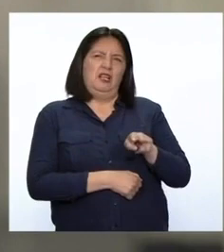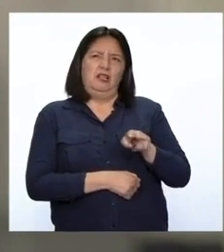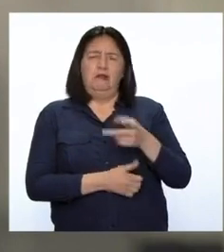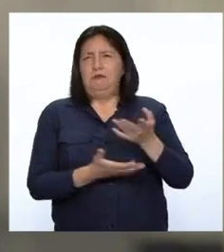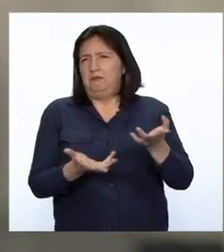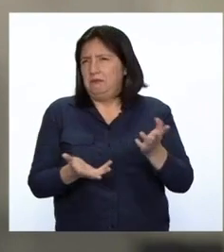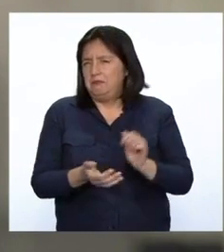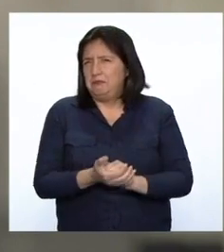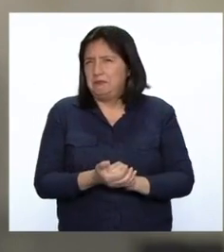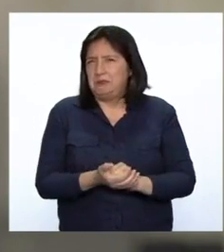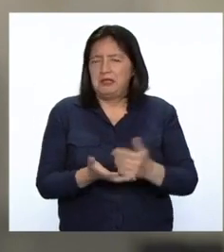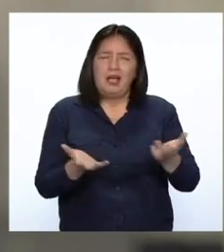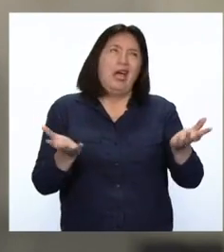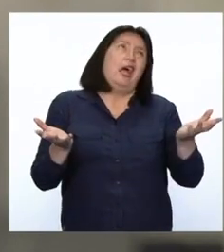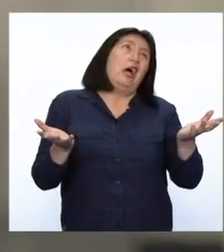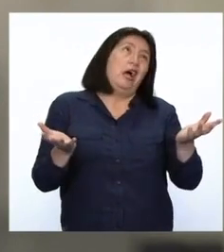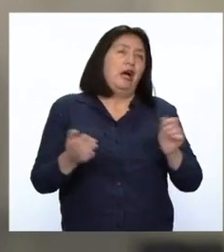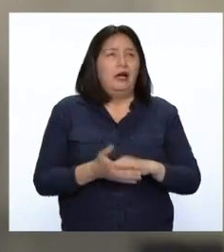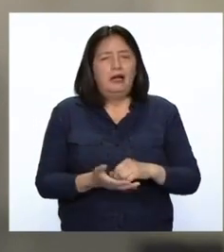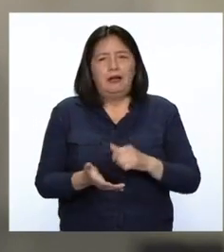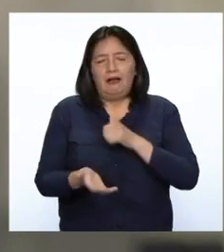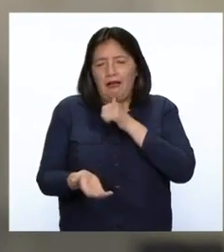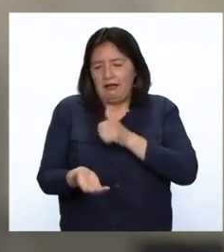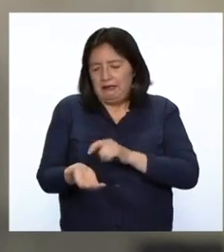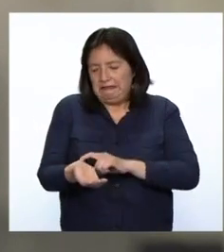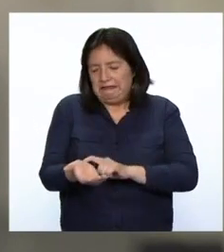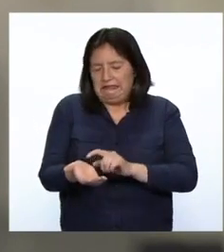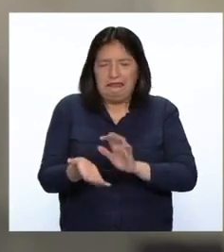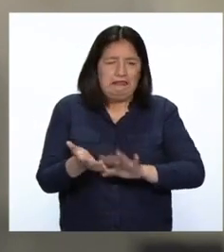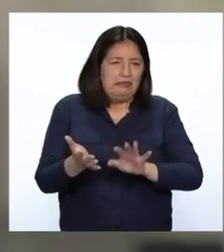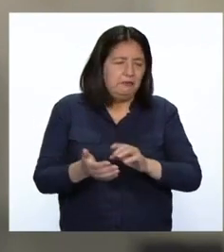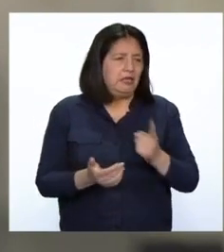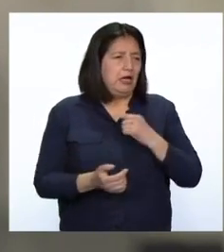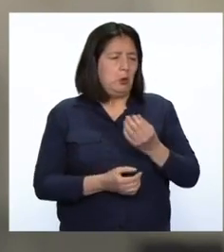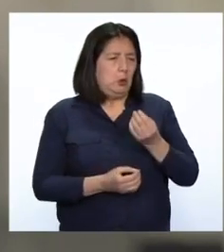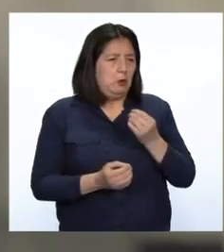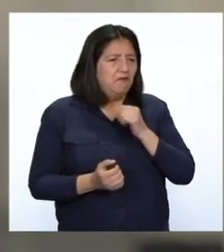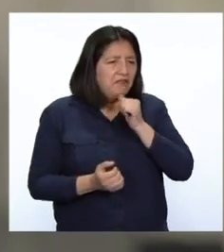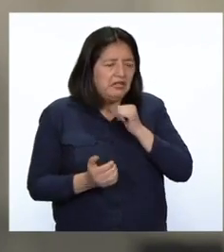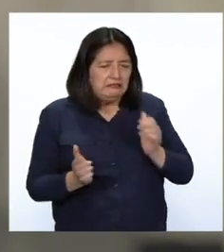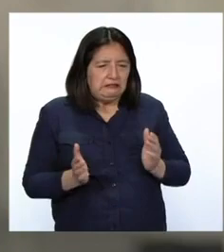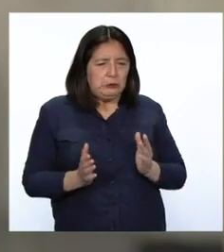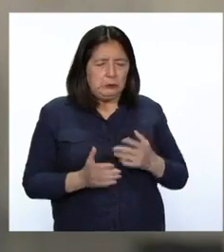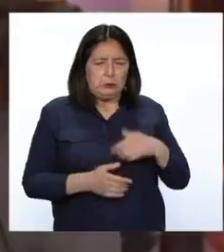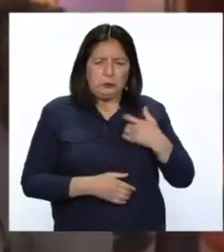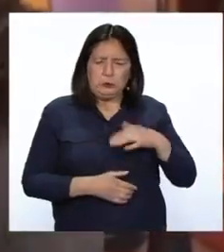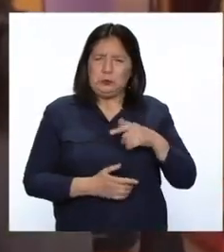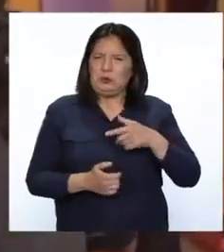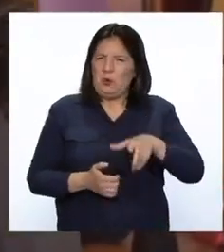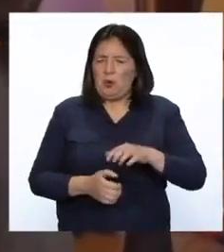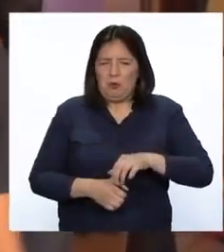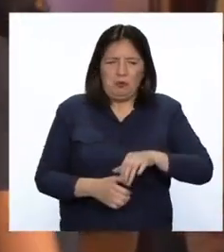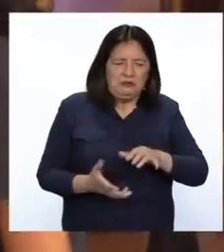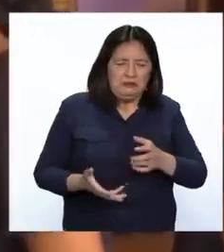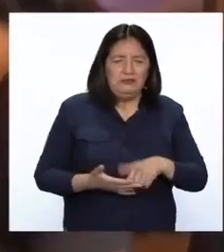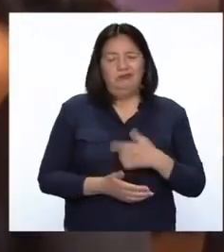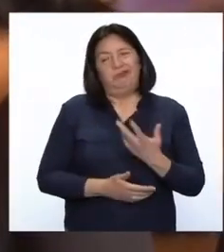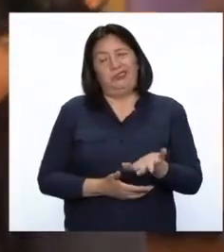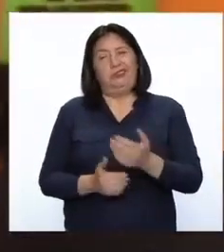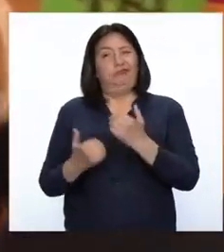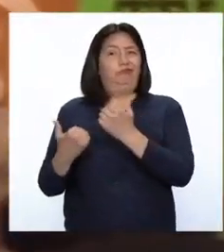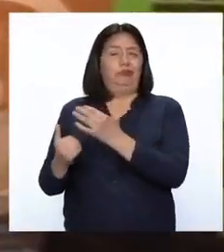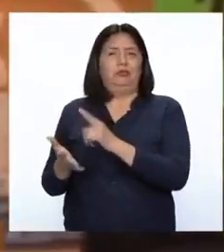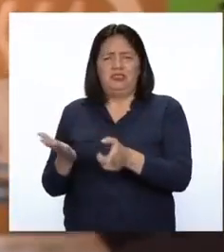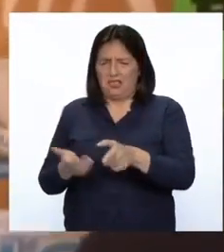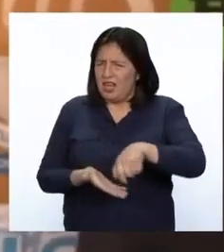anemia, desnutrición y desnutrición crónica y sobrepeso y obesidad es limitarlo.